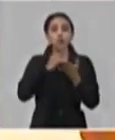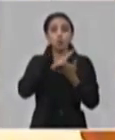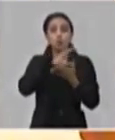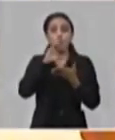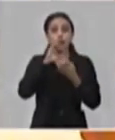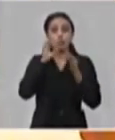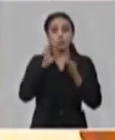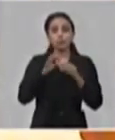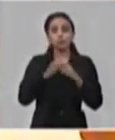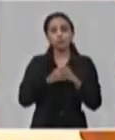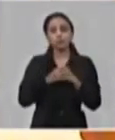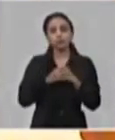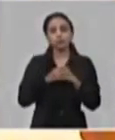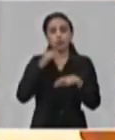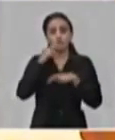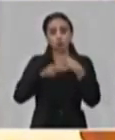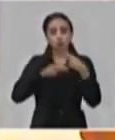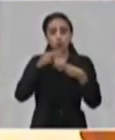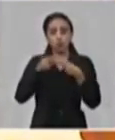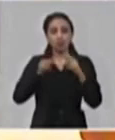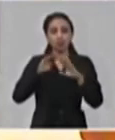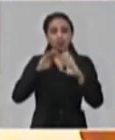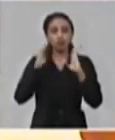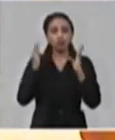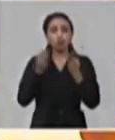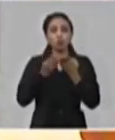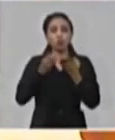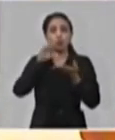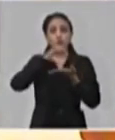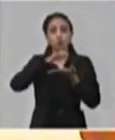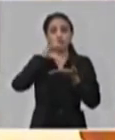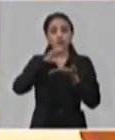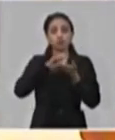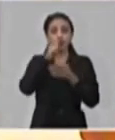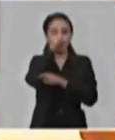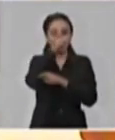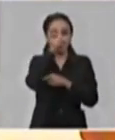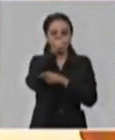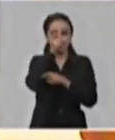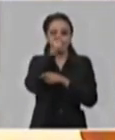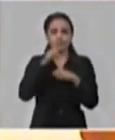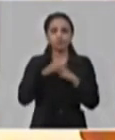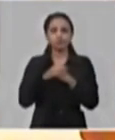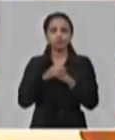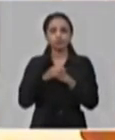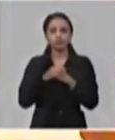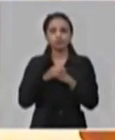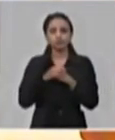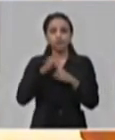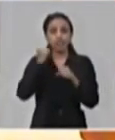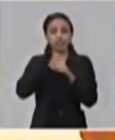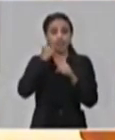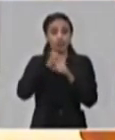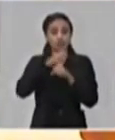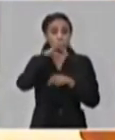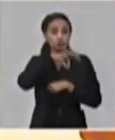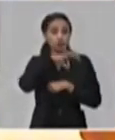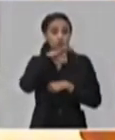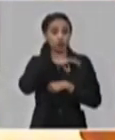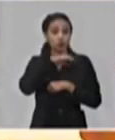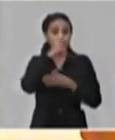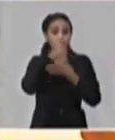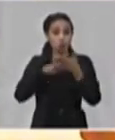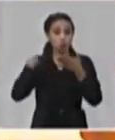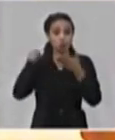también lo realizarán en todos los centros de enseñanza. El trabajo de los delegados del